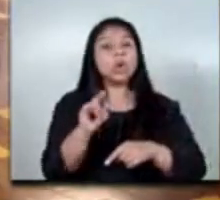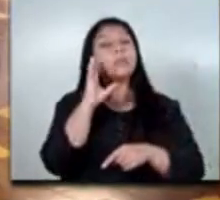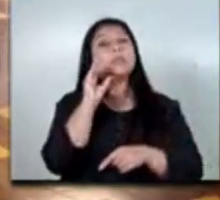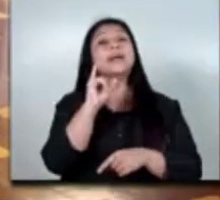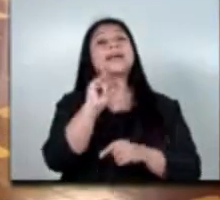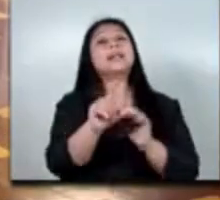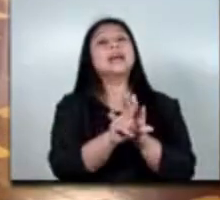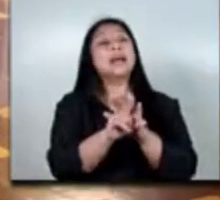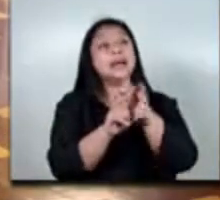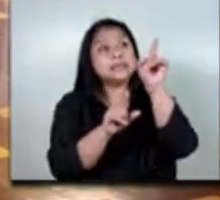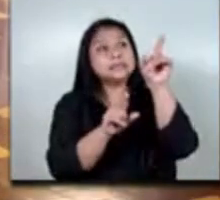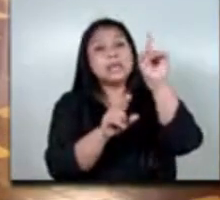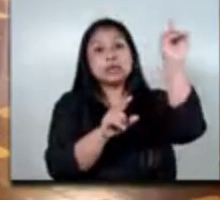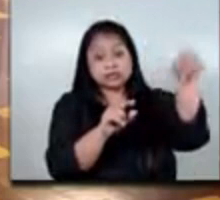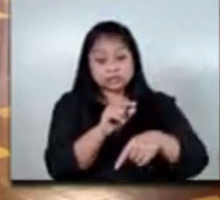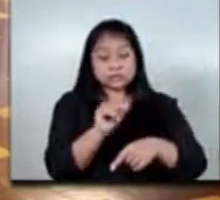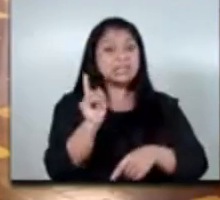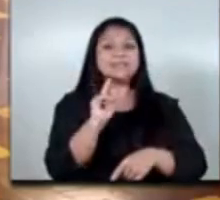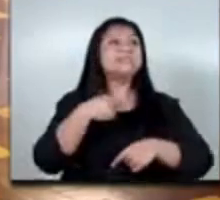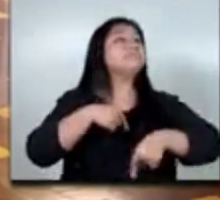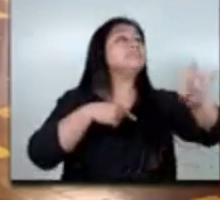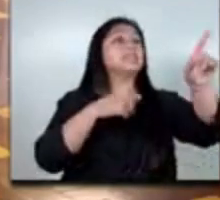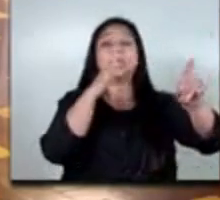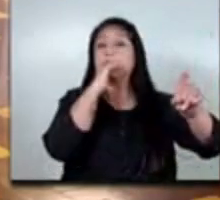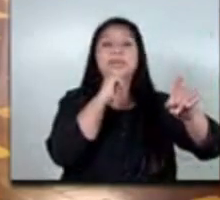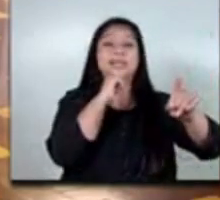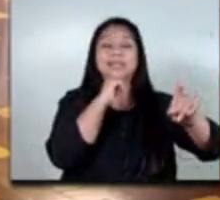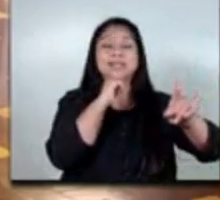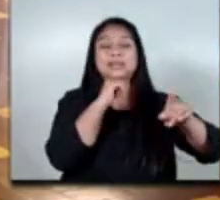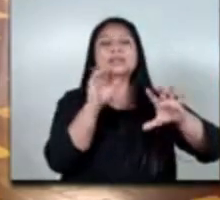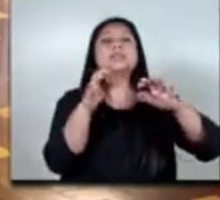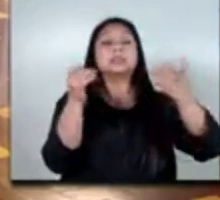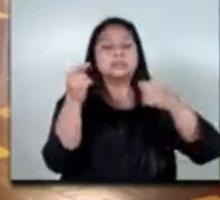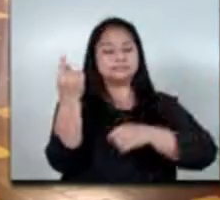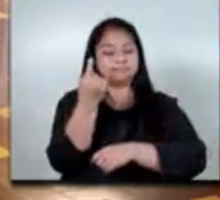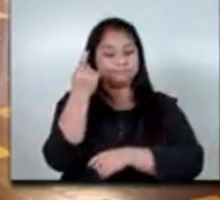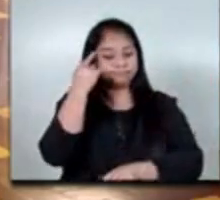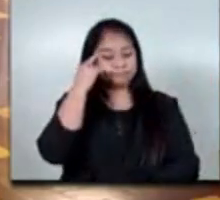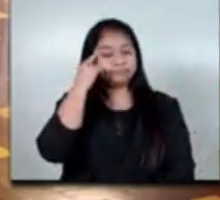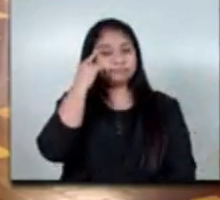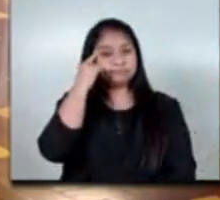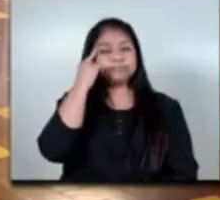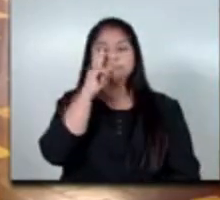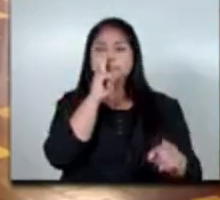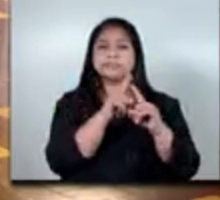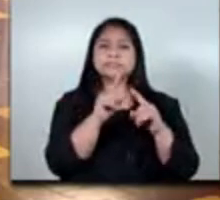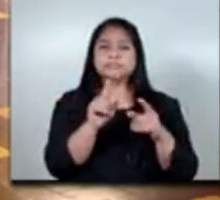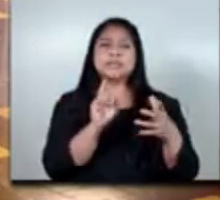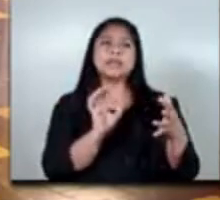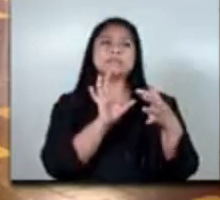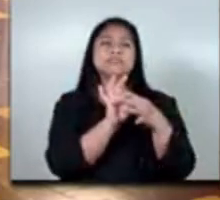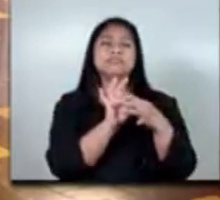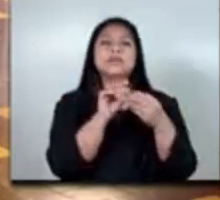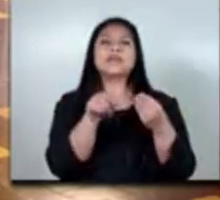y saben que si salen no van a volver a entrar y tenemos que principiar a pensar que la reunificación familiar